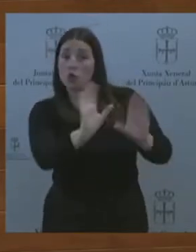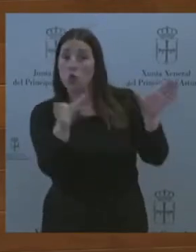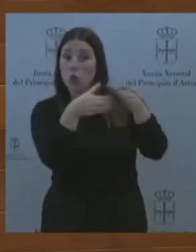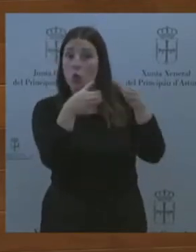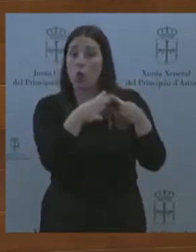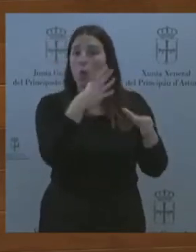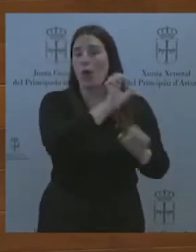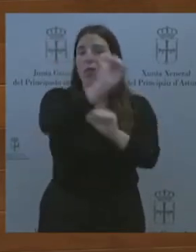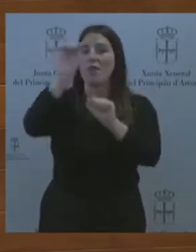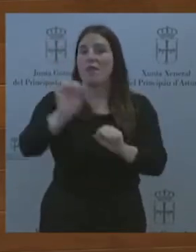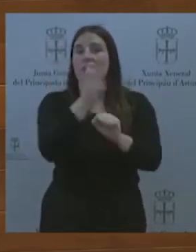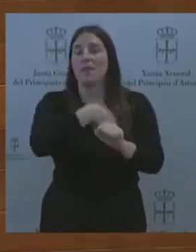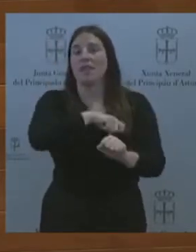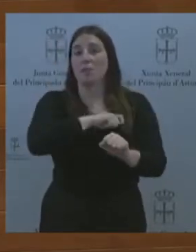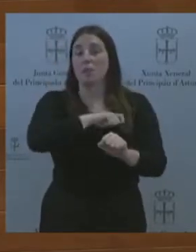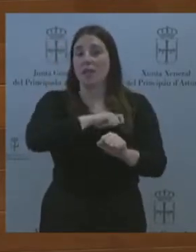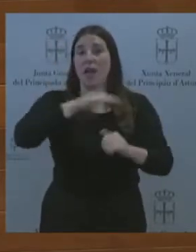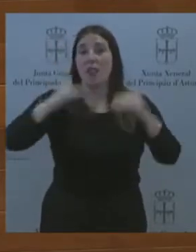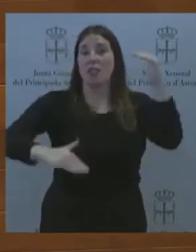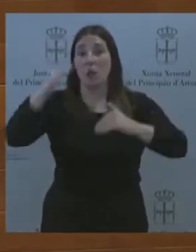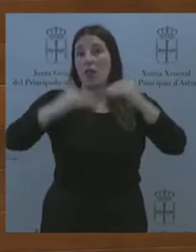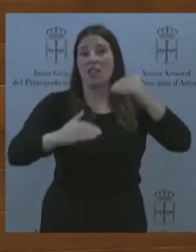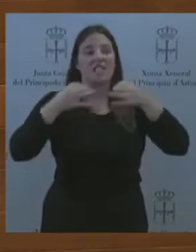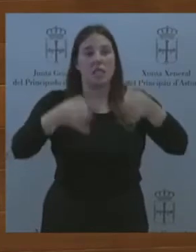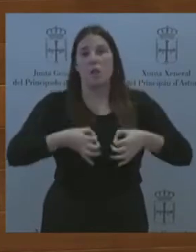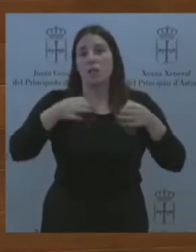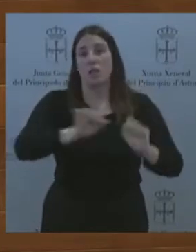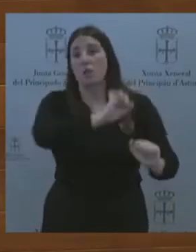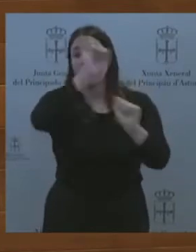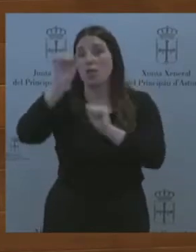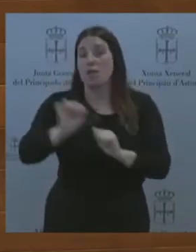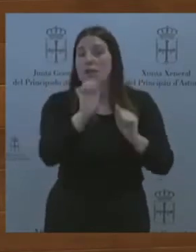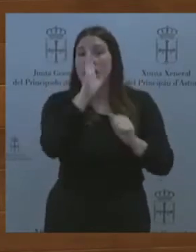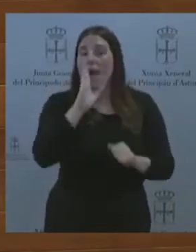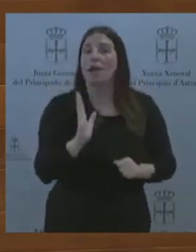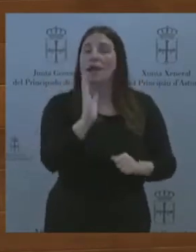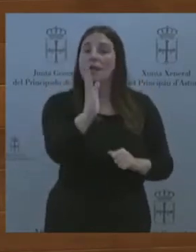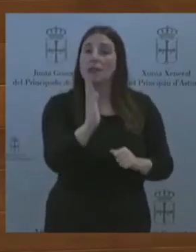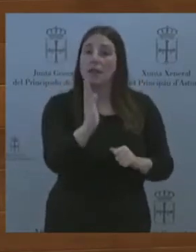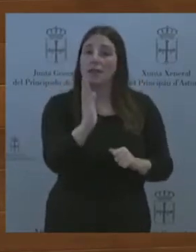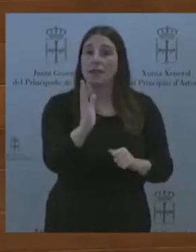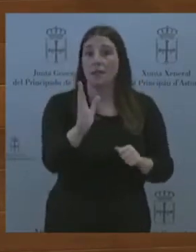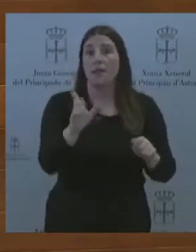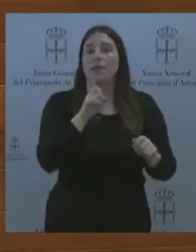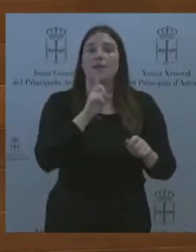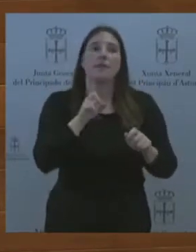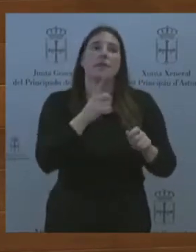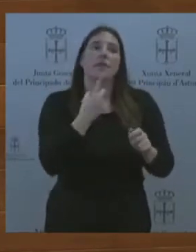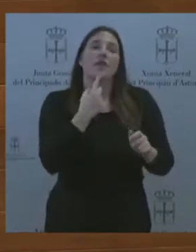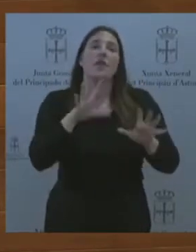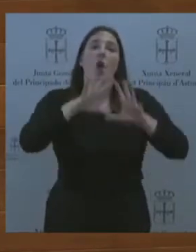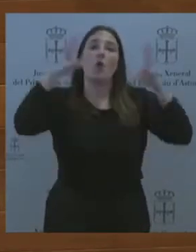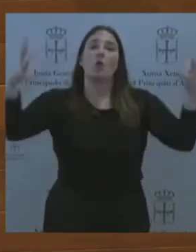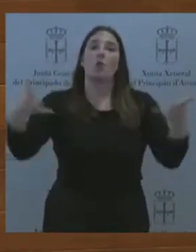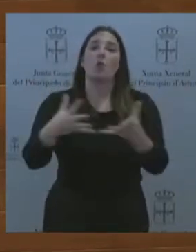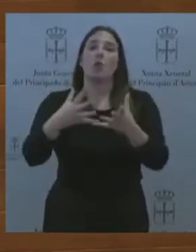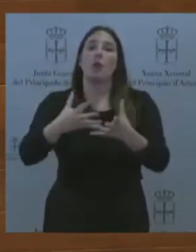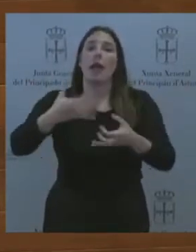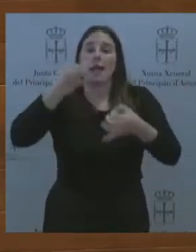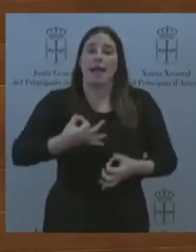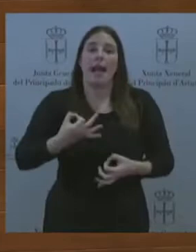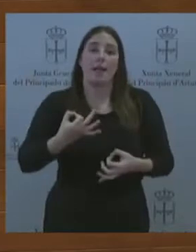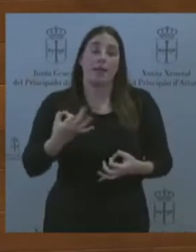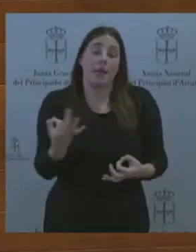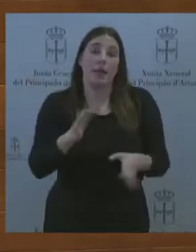defienden a través de la multinacionalidad ficticia. También mantenemos alguna coincidencia con ustedes en materia de prestaciones